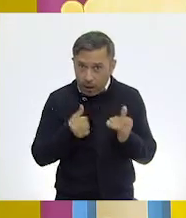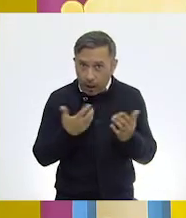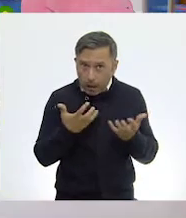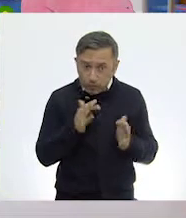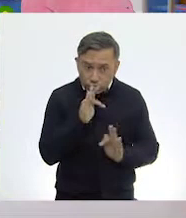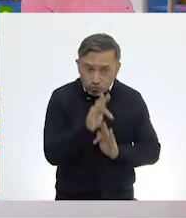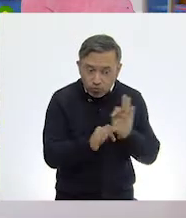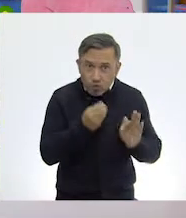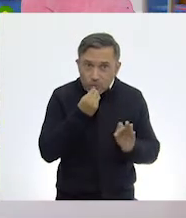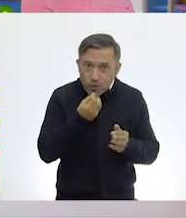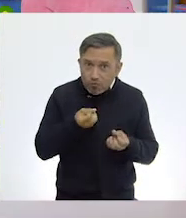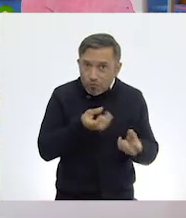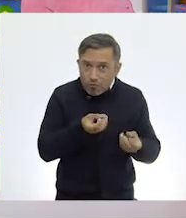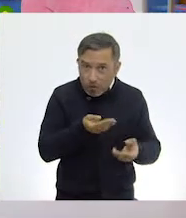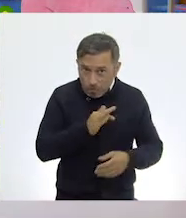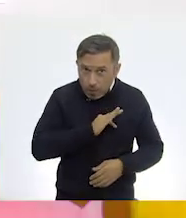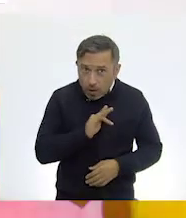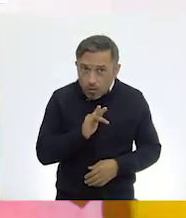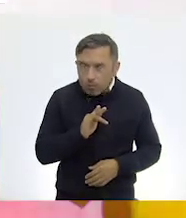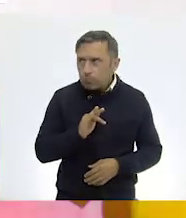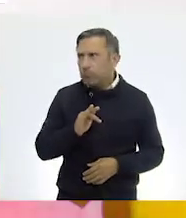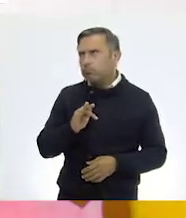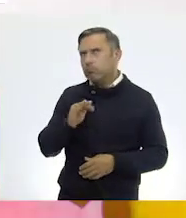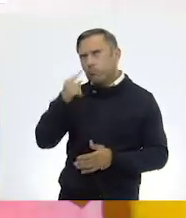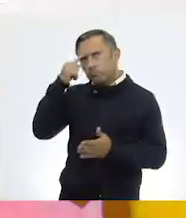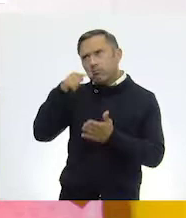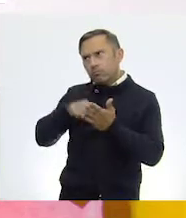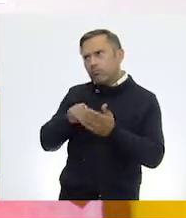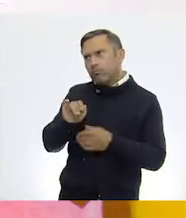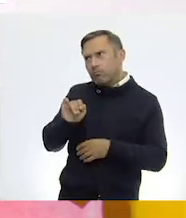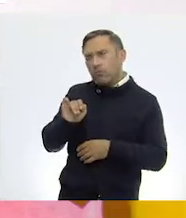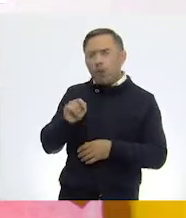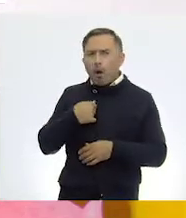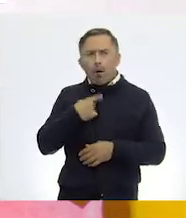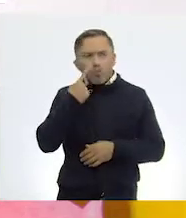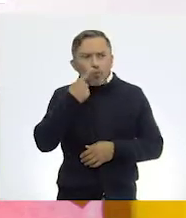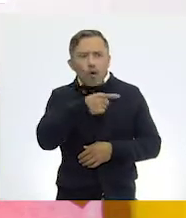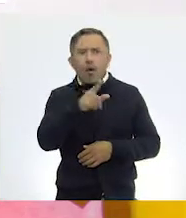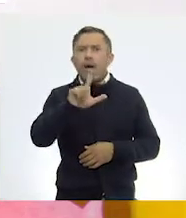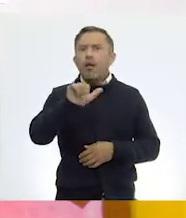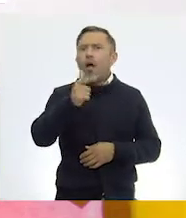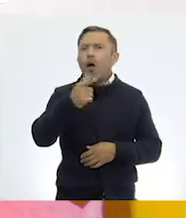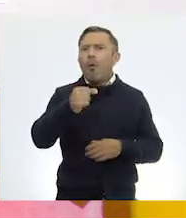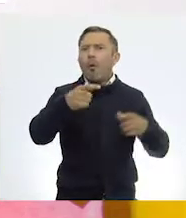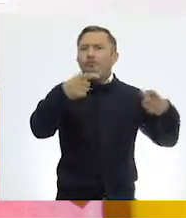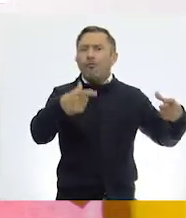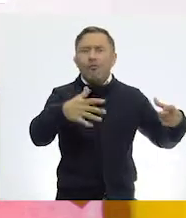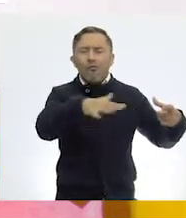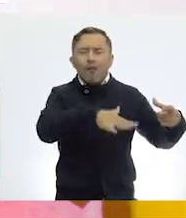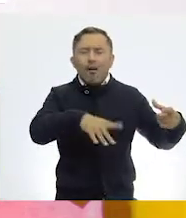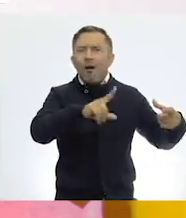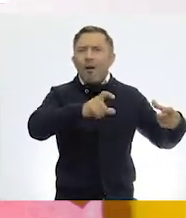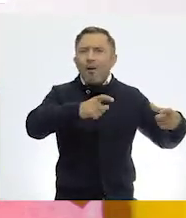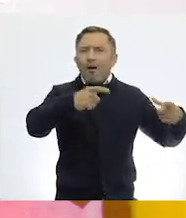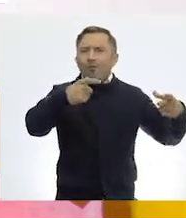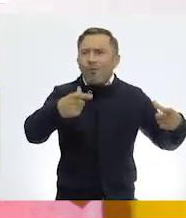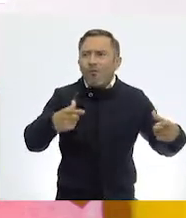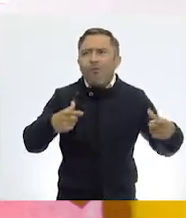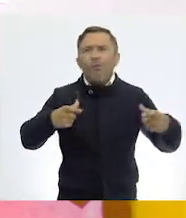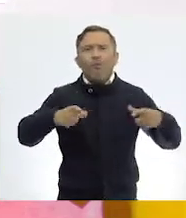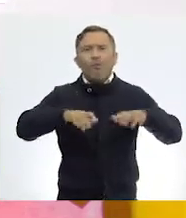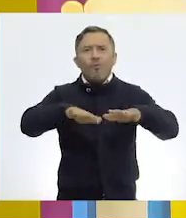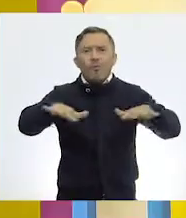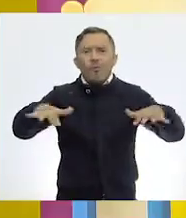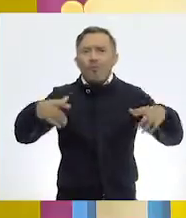Yo creo que sí. Yo he visto patos en los lagos, en las lagunas, y la gente les da de comer en los estanques.